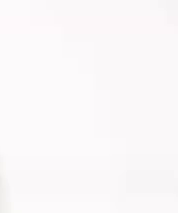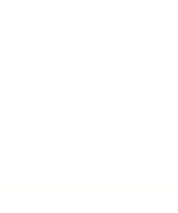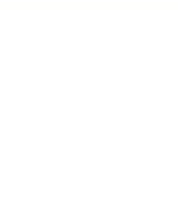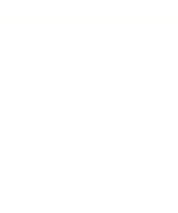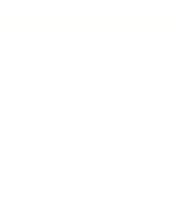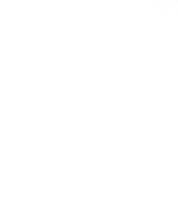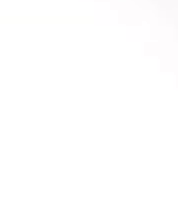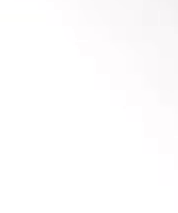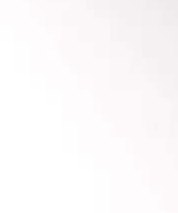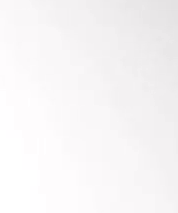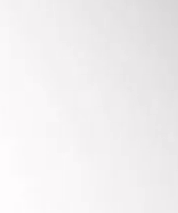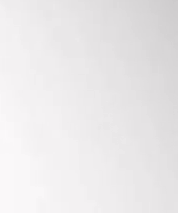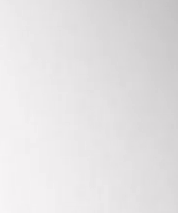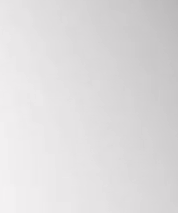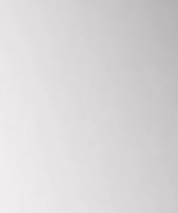gracias